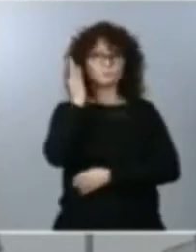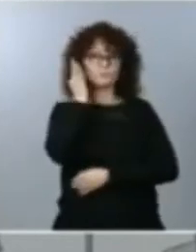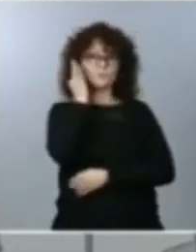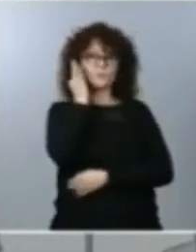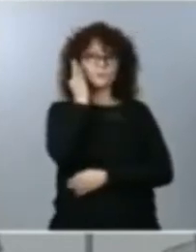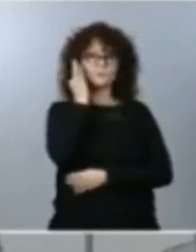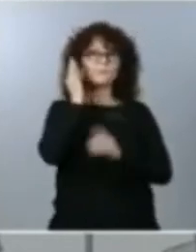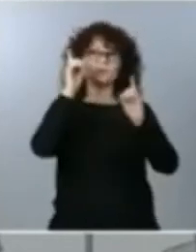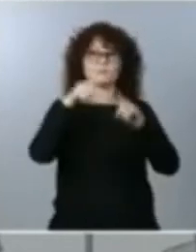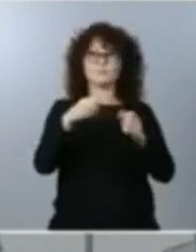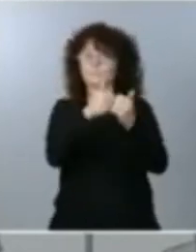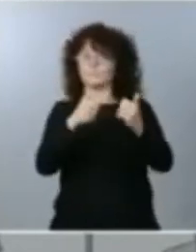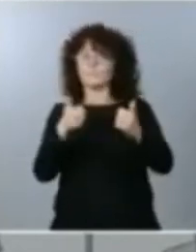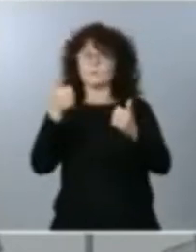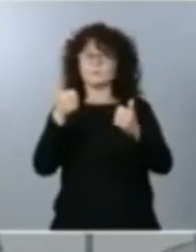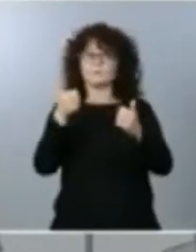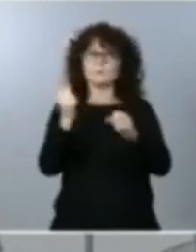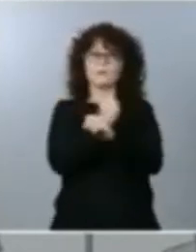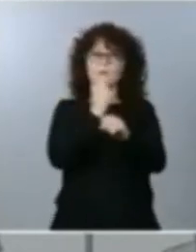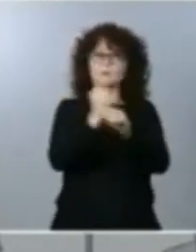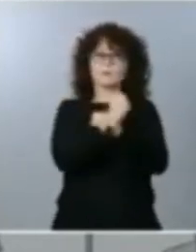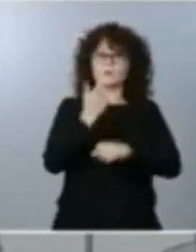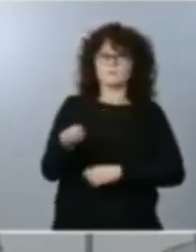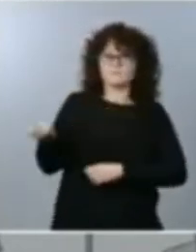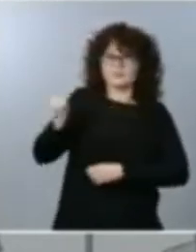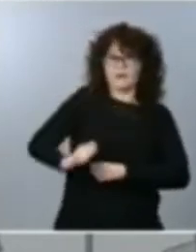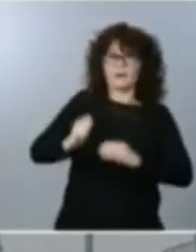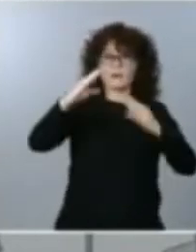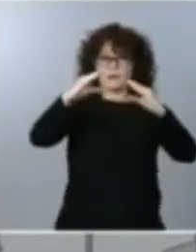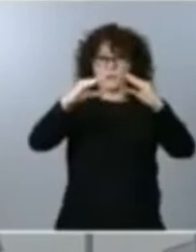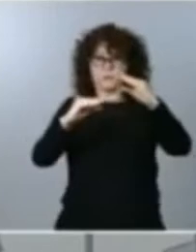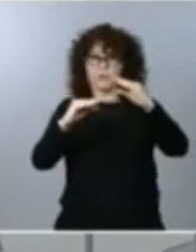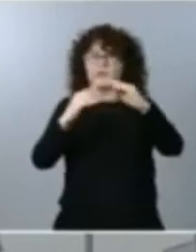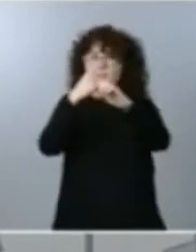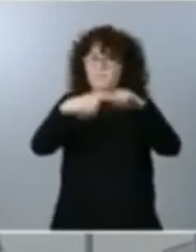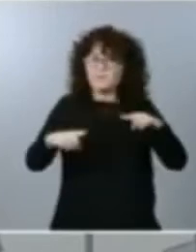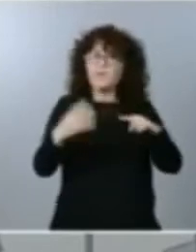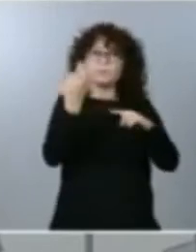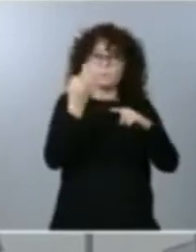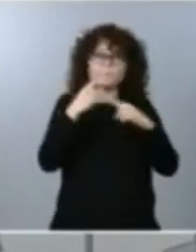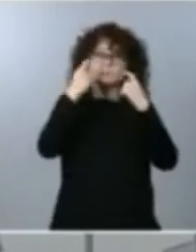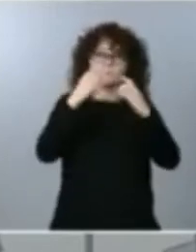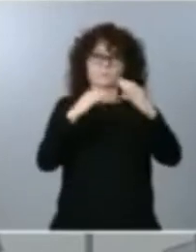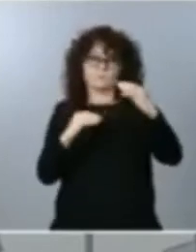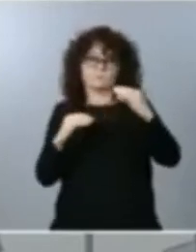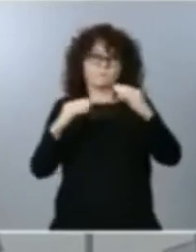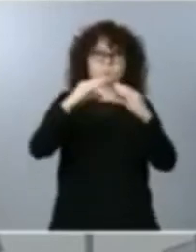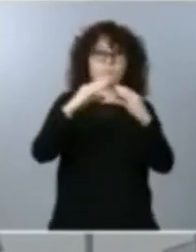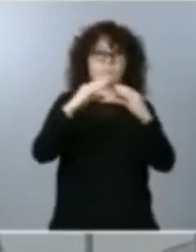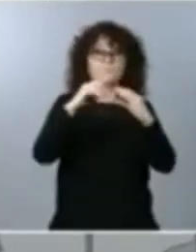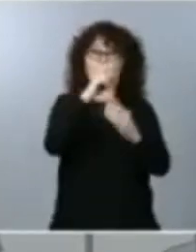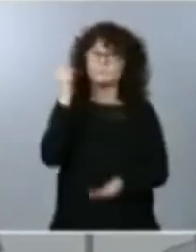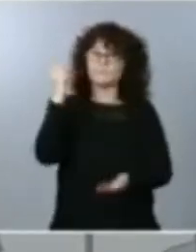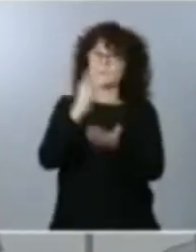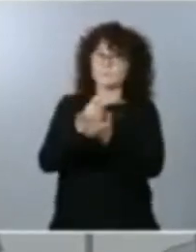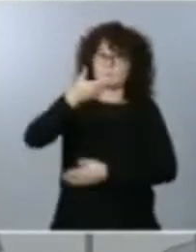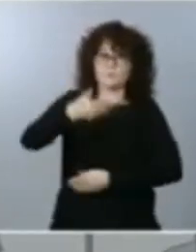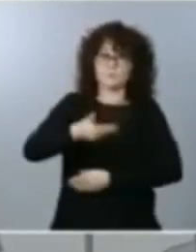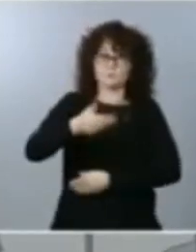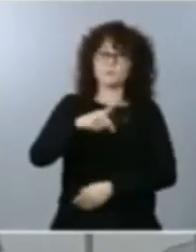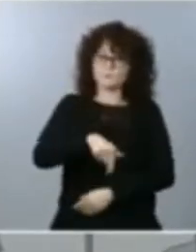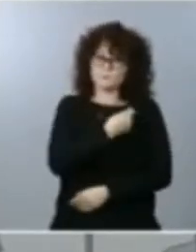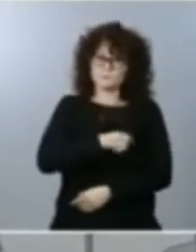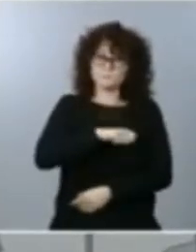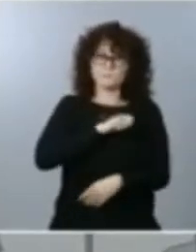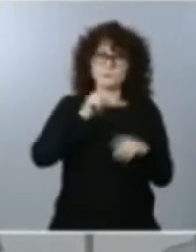laboral y salarial entre hombres y mujeres, que es uno de los principales desafíos a los cuales también se enfrenta nuestro país. Debemos